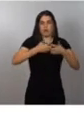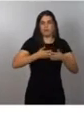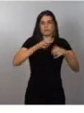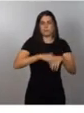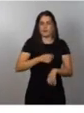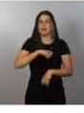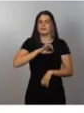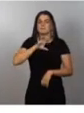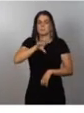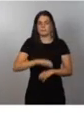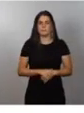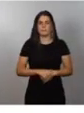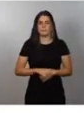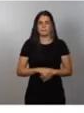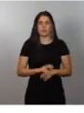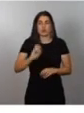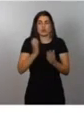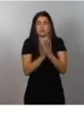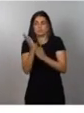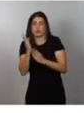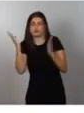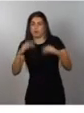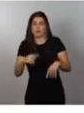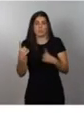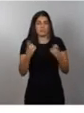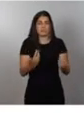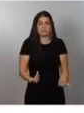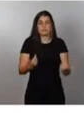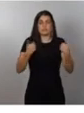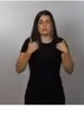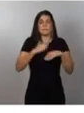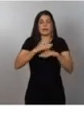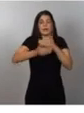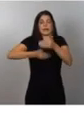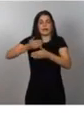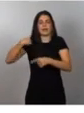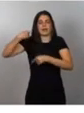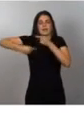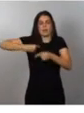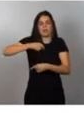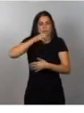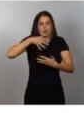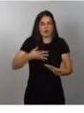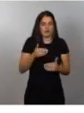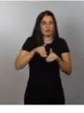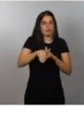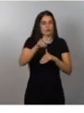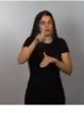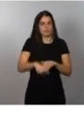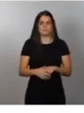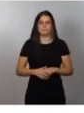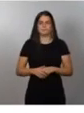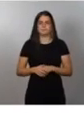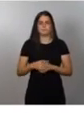Y no nos queda otra, por responsabilidad hacia las generaciones presentes y futuras. Tenemos que trabajar